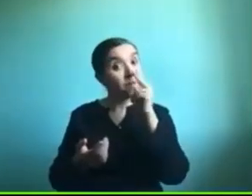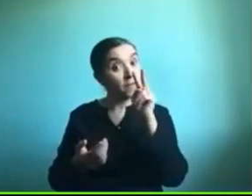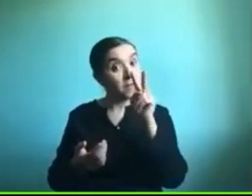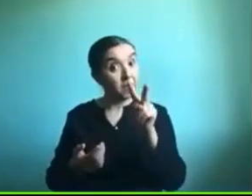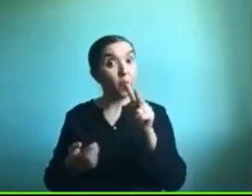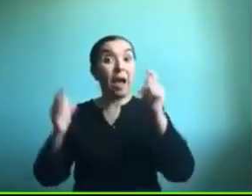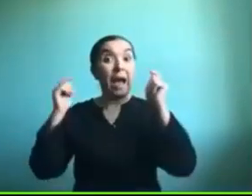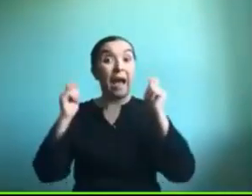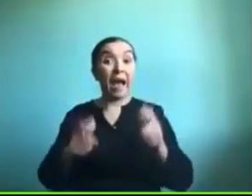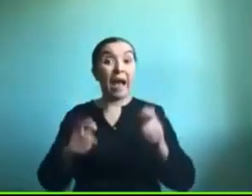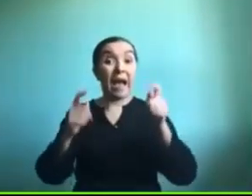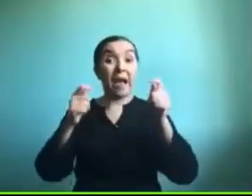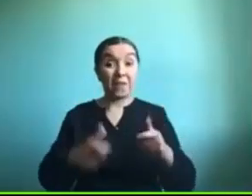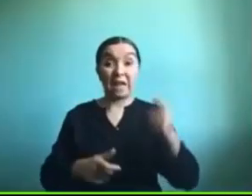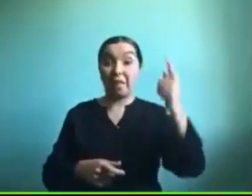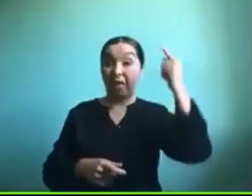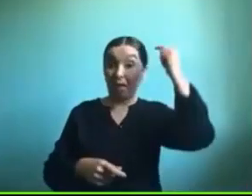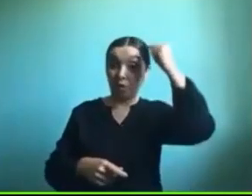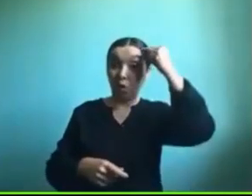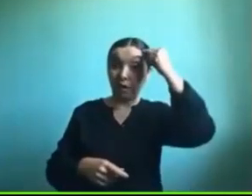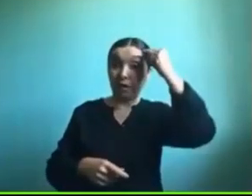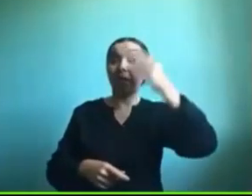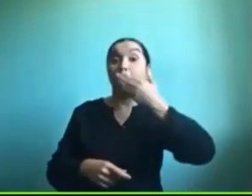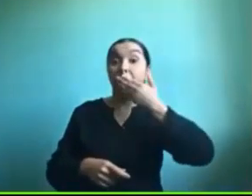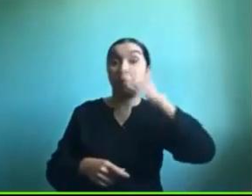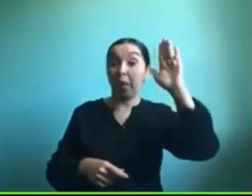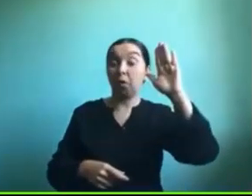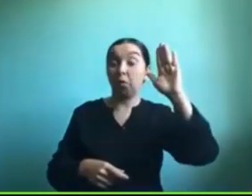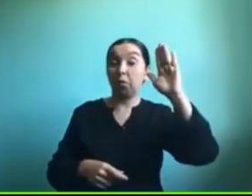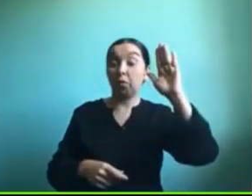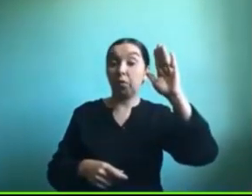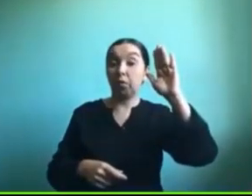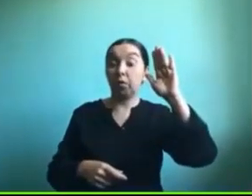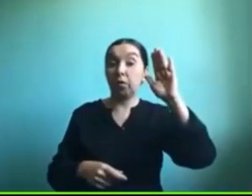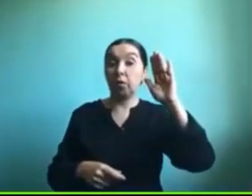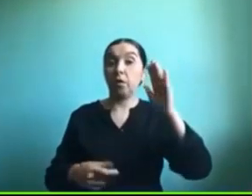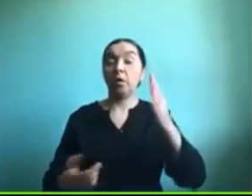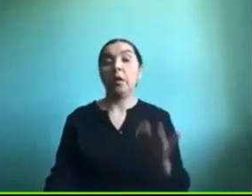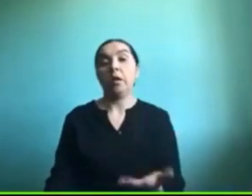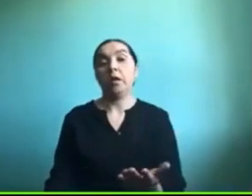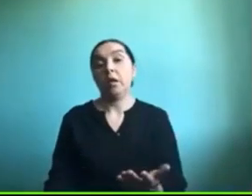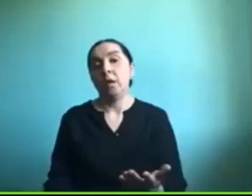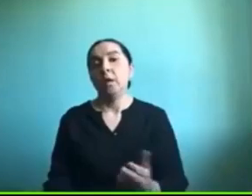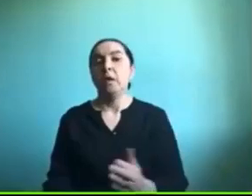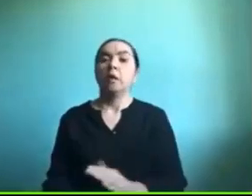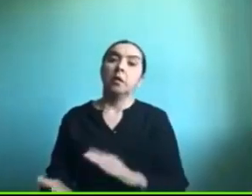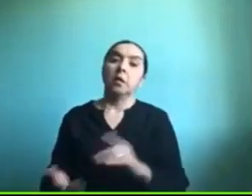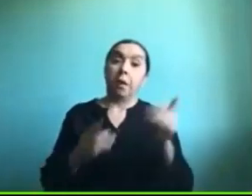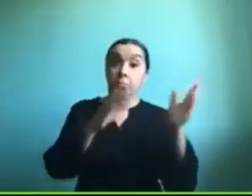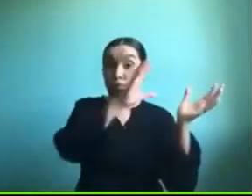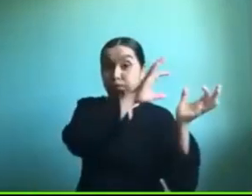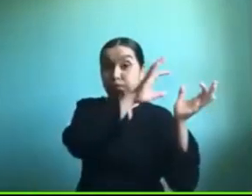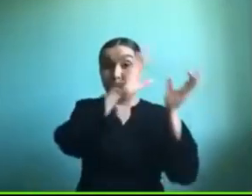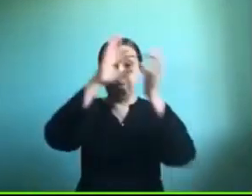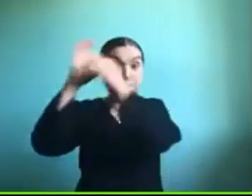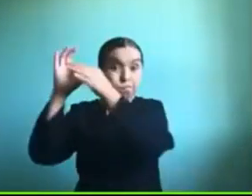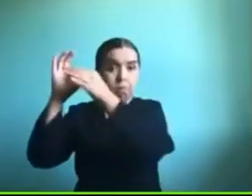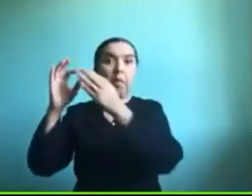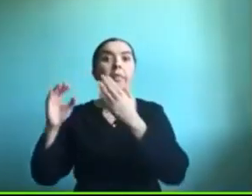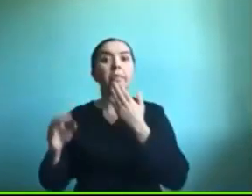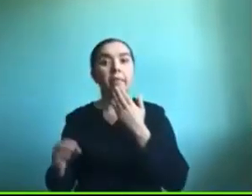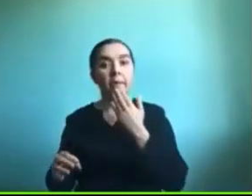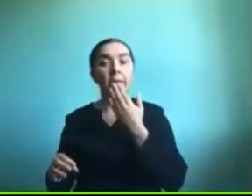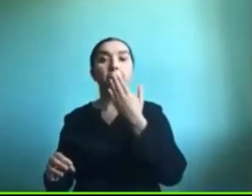sí mejoraron como de consecuencia de esto mejoraron también sus